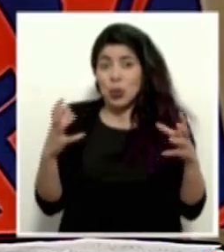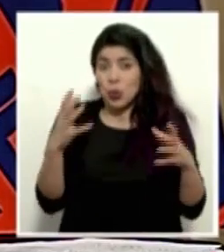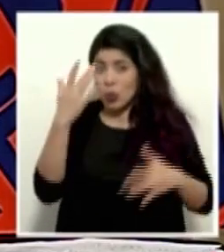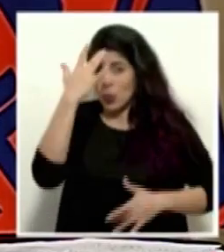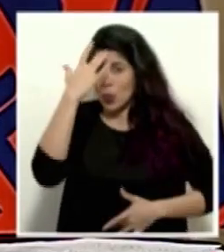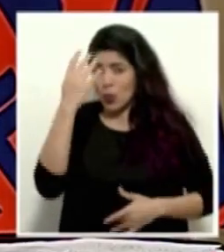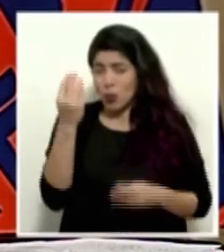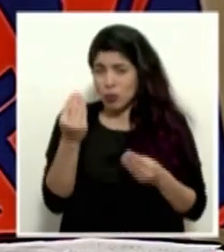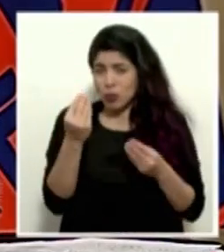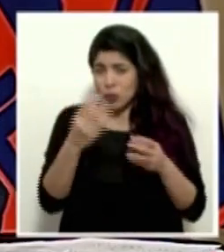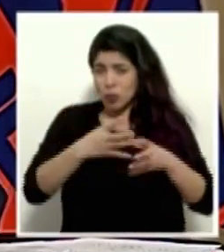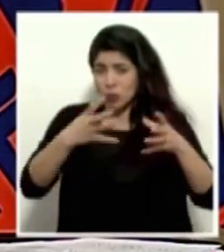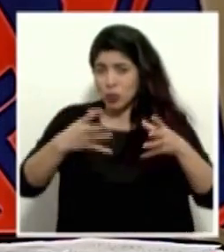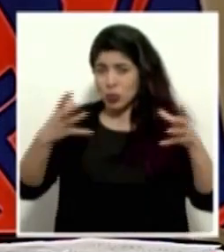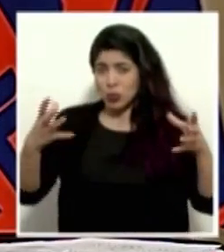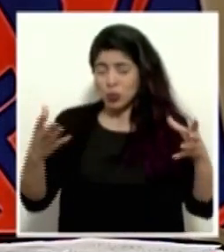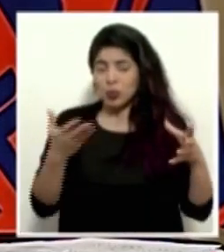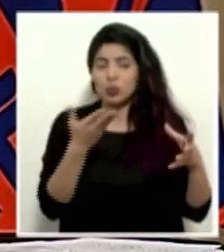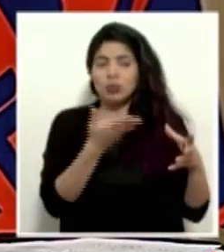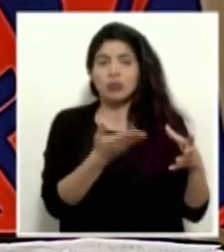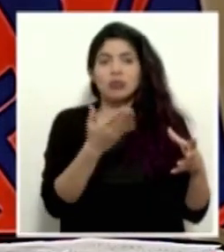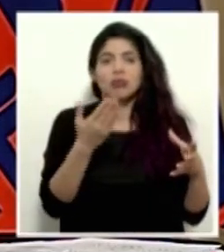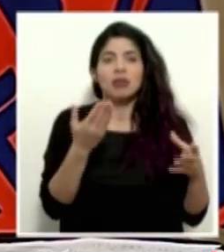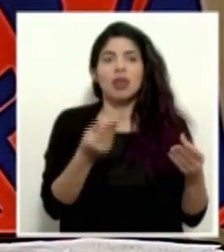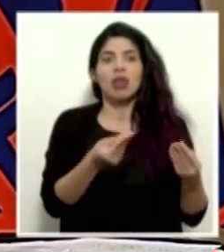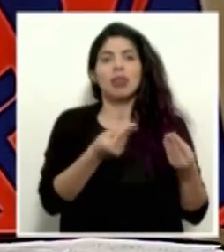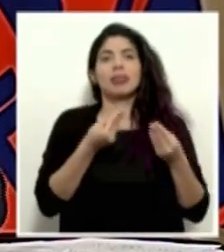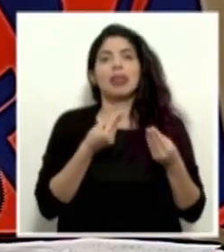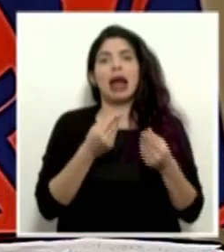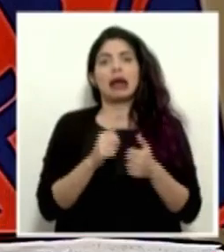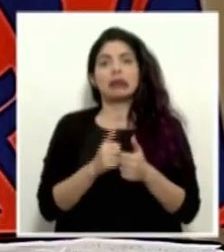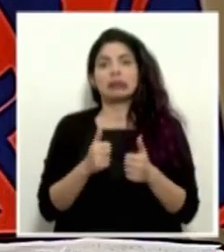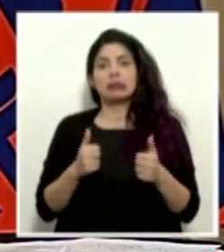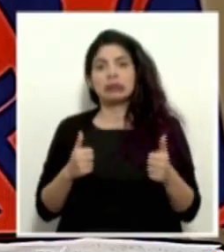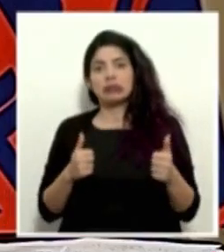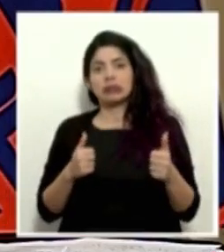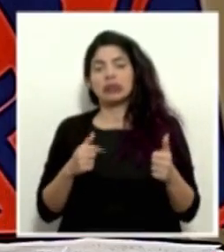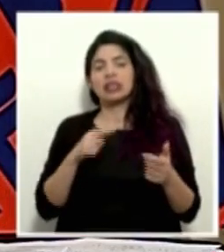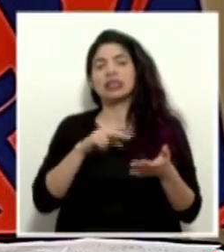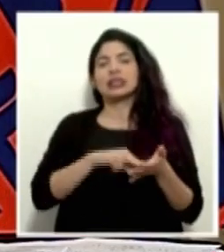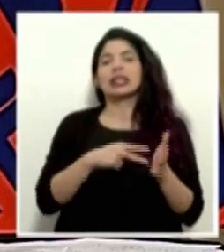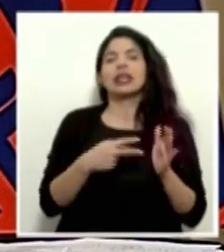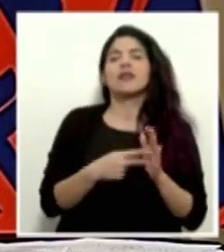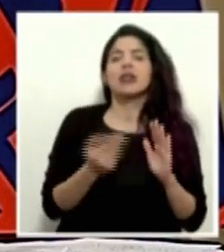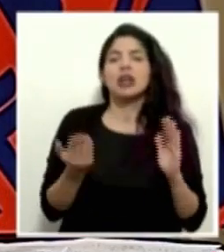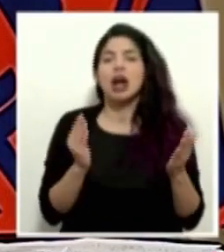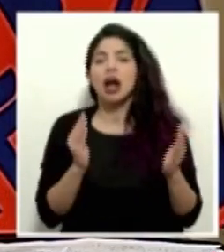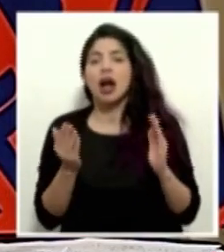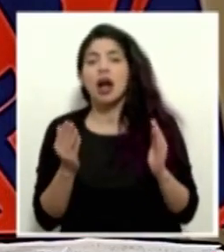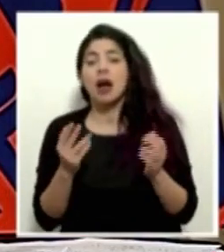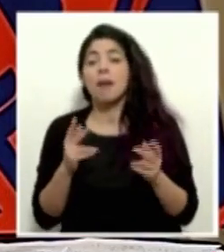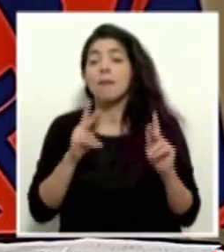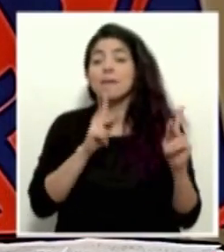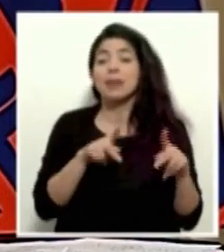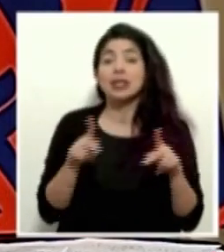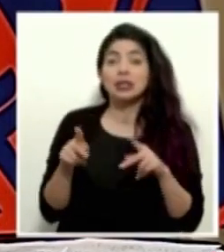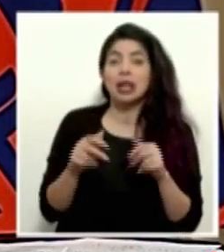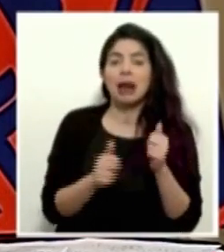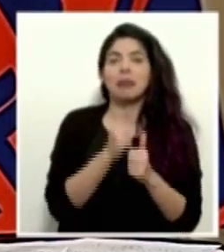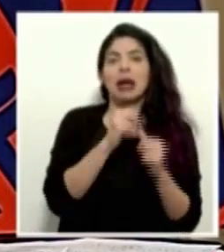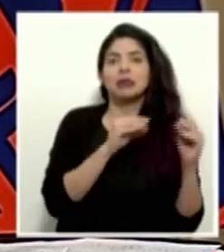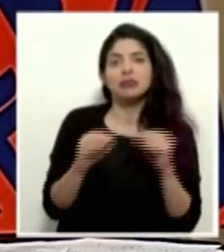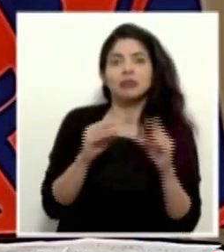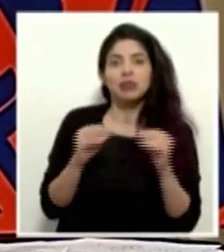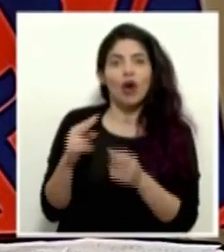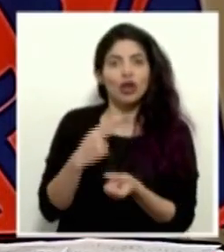es, dado un cierto rezago, un incremento equivalente en las hospitalizaciones y